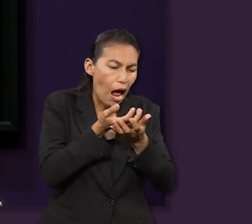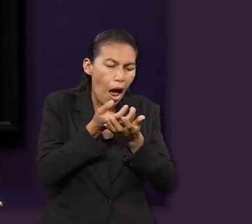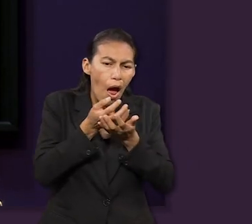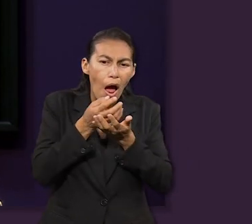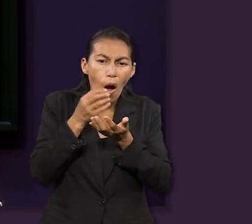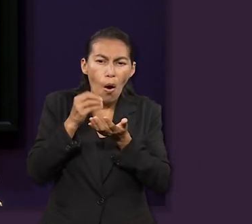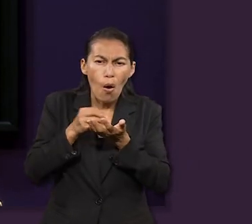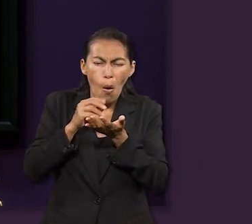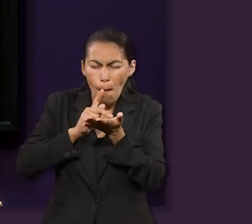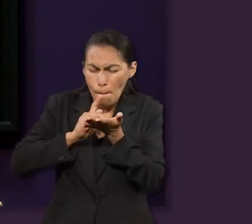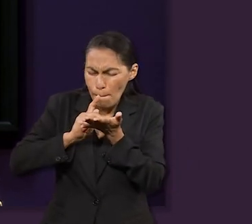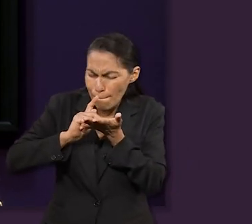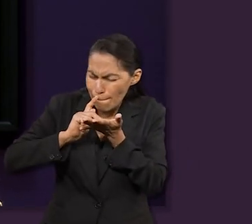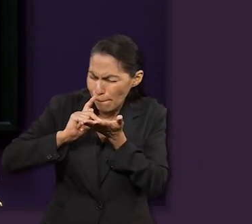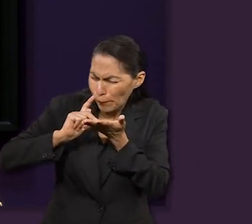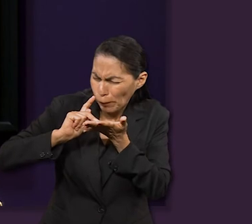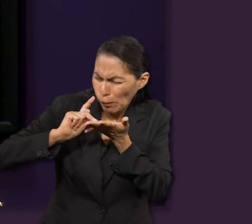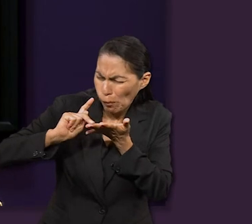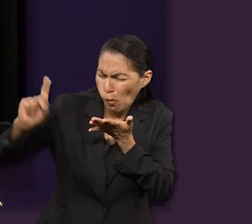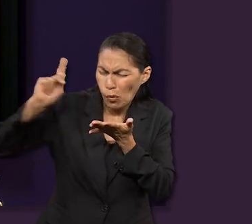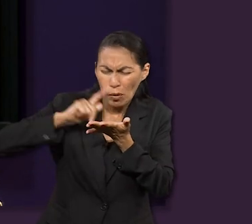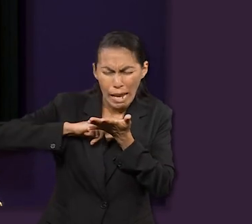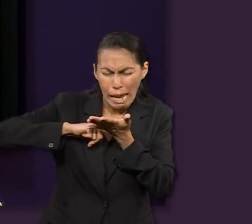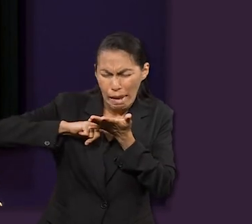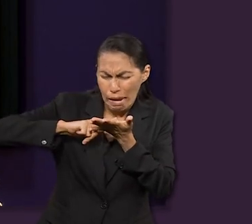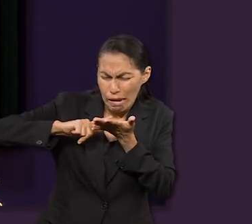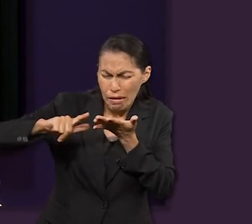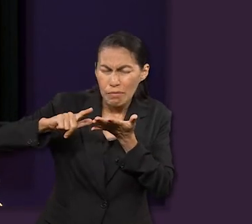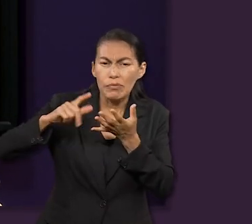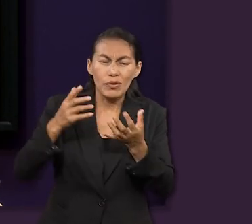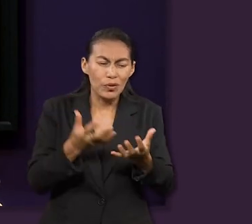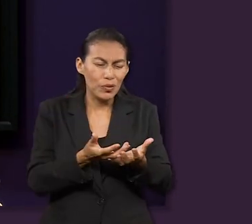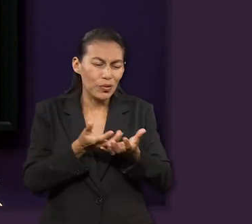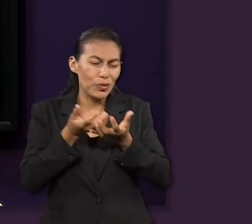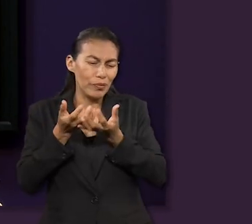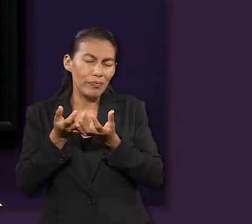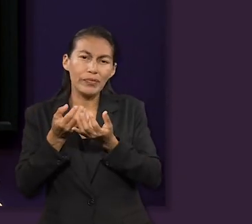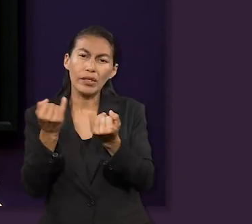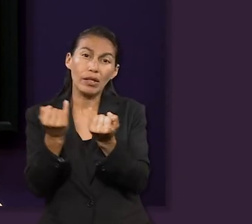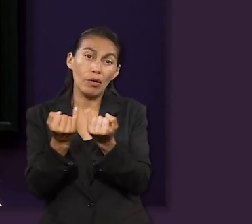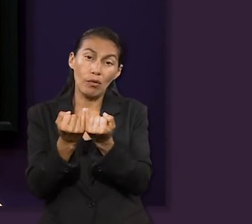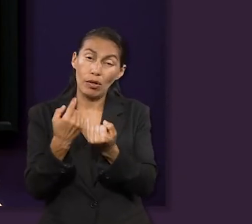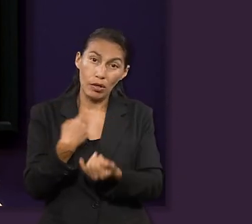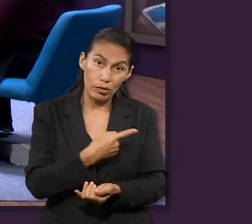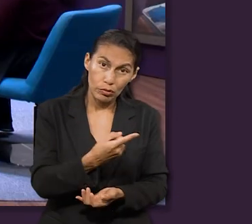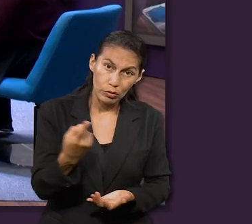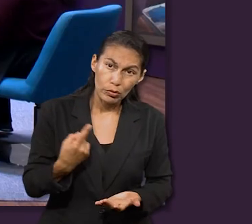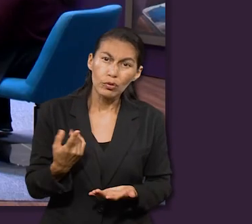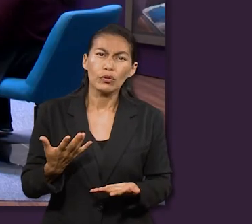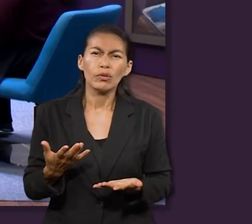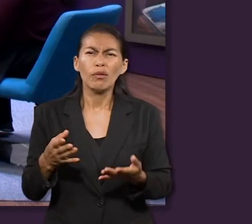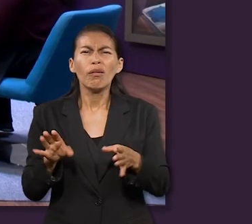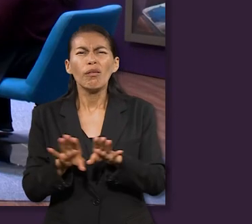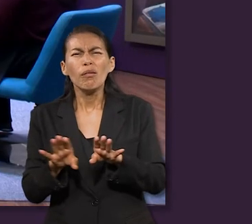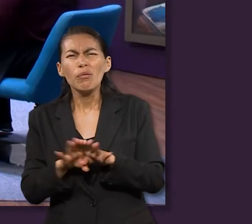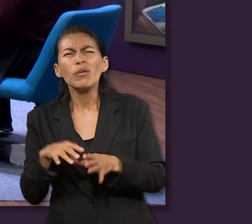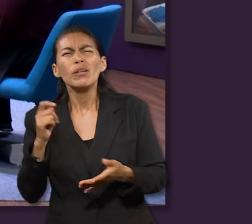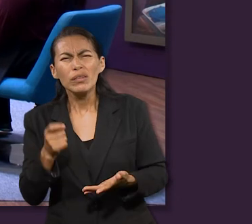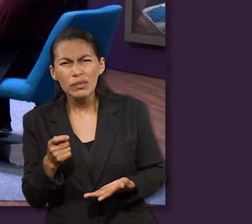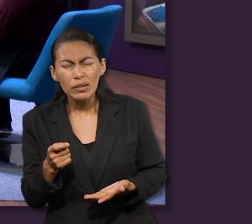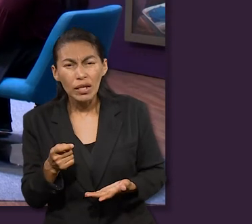producto firme y puro, ¿no? Pero ese proceso es al que nosotros también nos podemos someter y no es un proceso